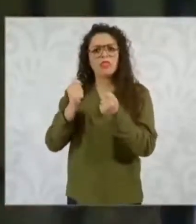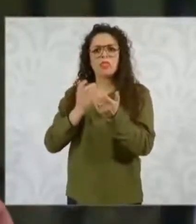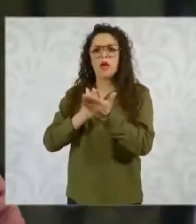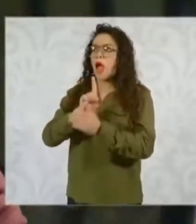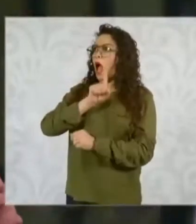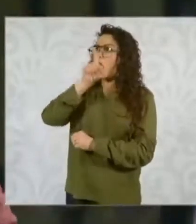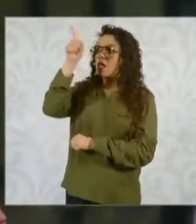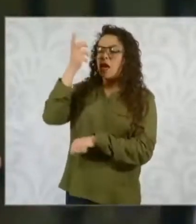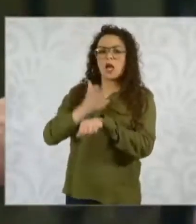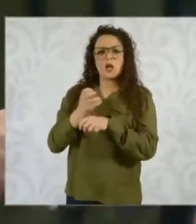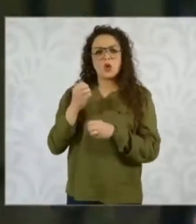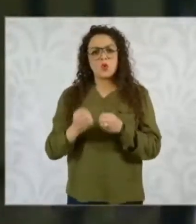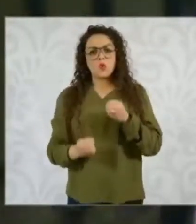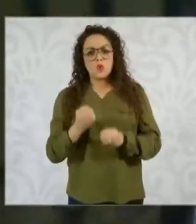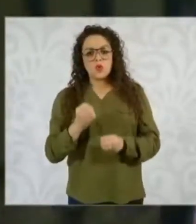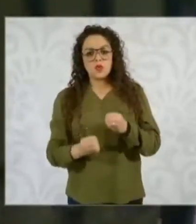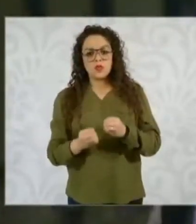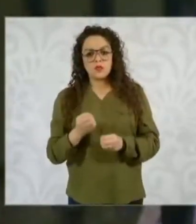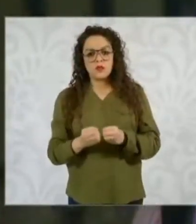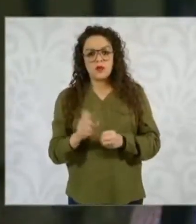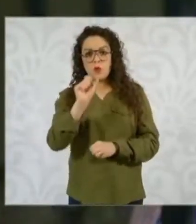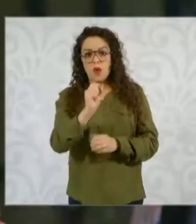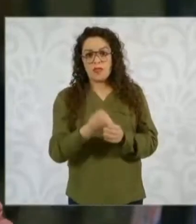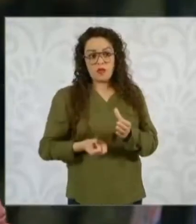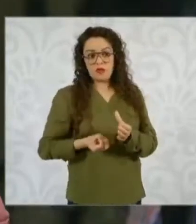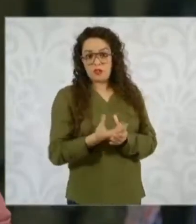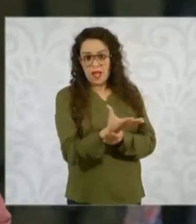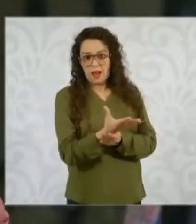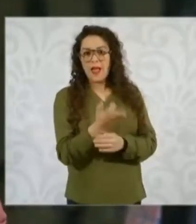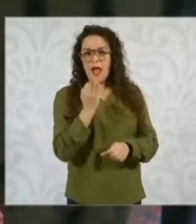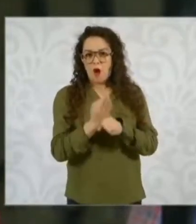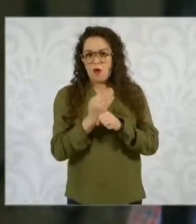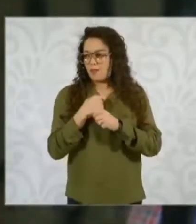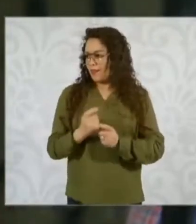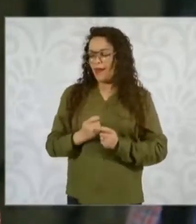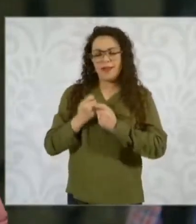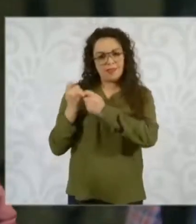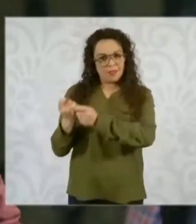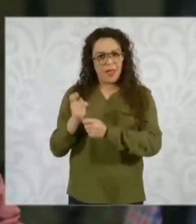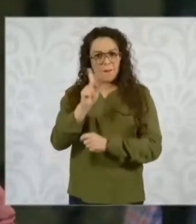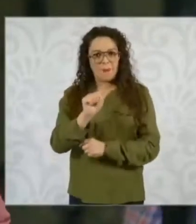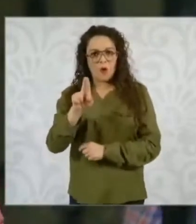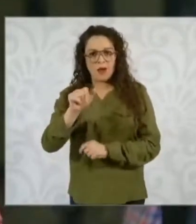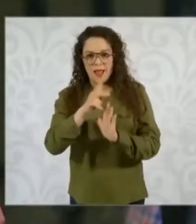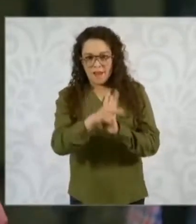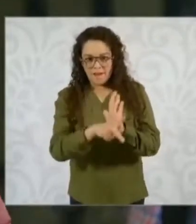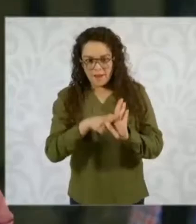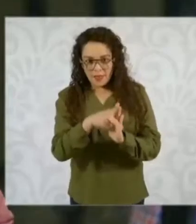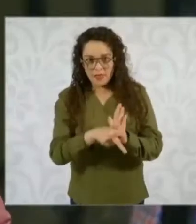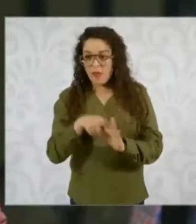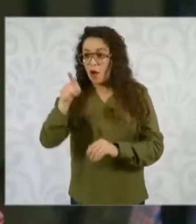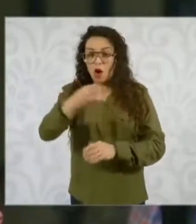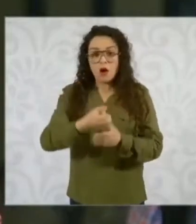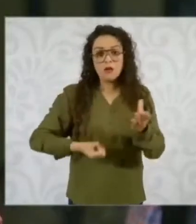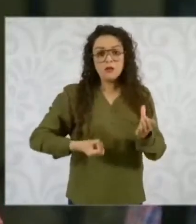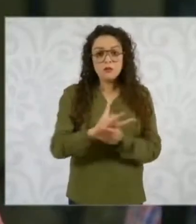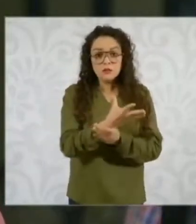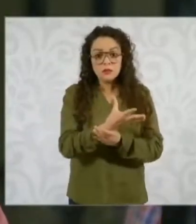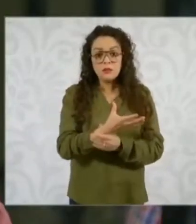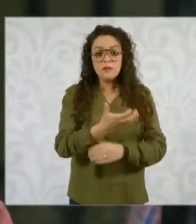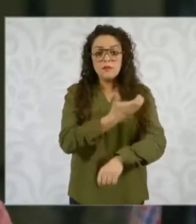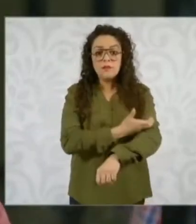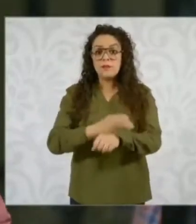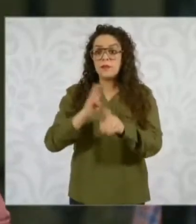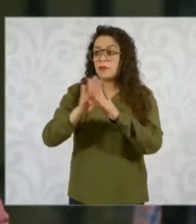cuando sale, ahorita le voy a mandar el video a Paulina, cuando sale muchos hermanos migrantes la increpan de que